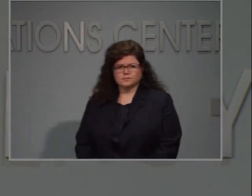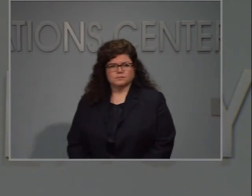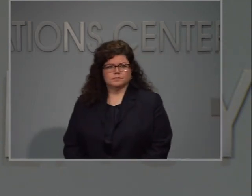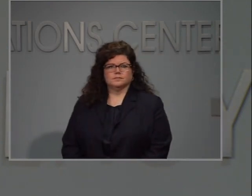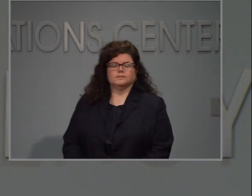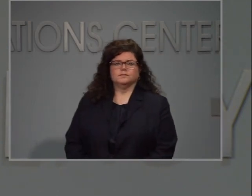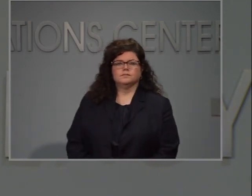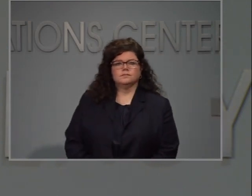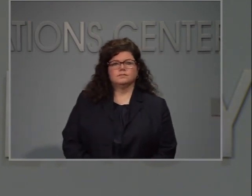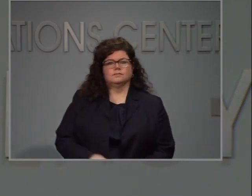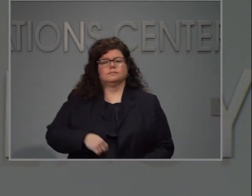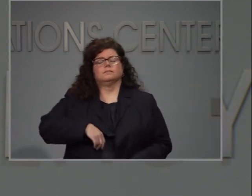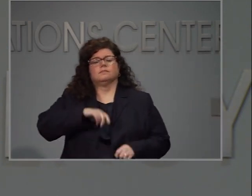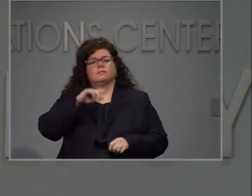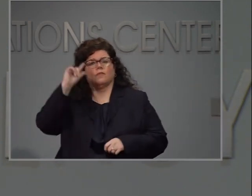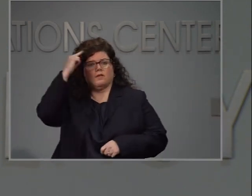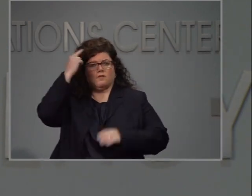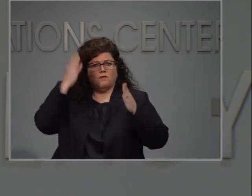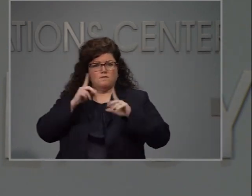Además.